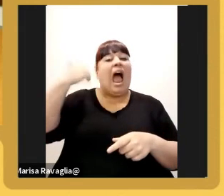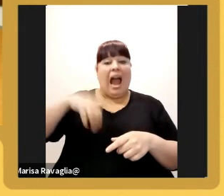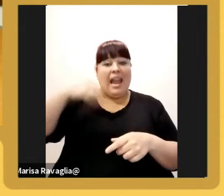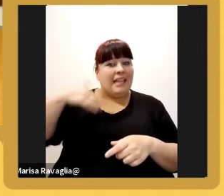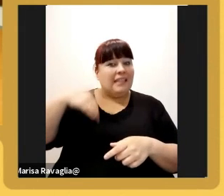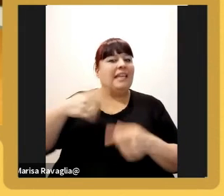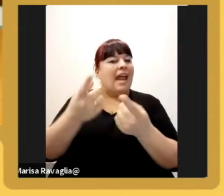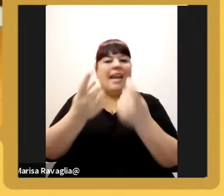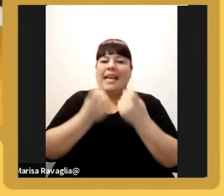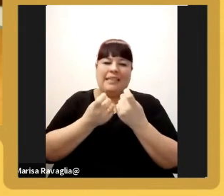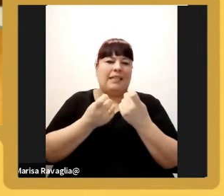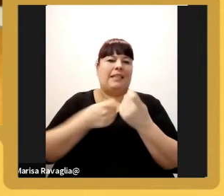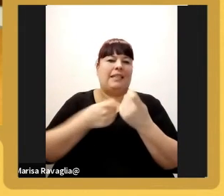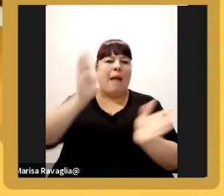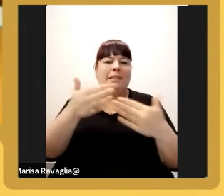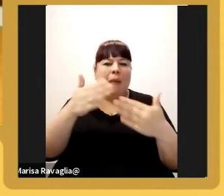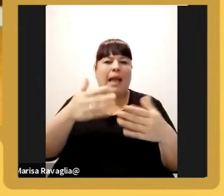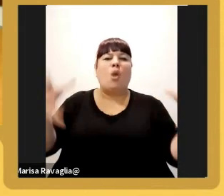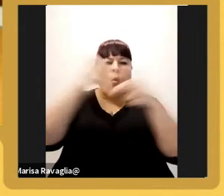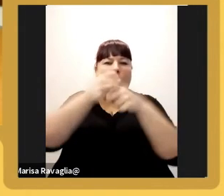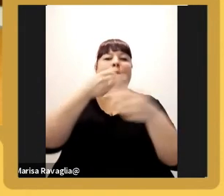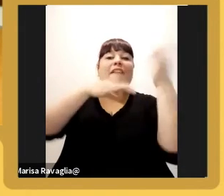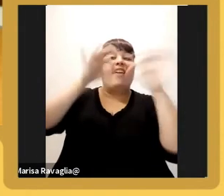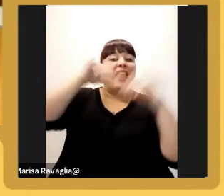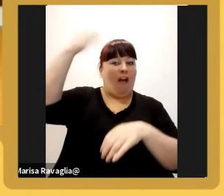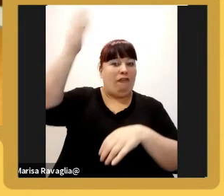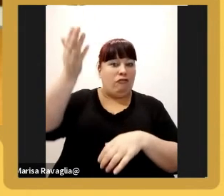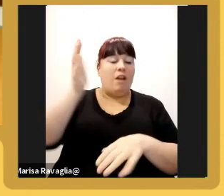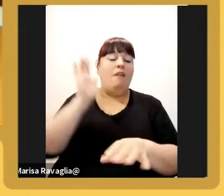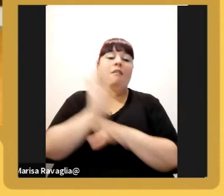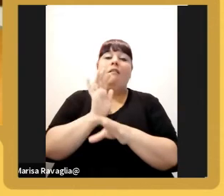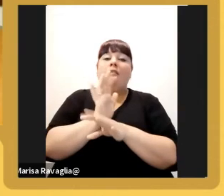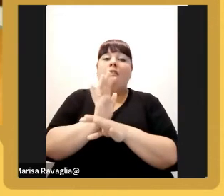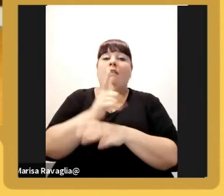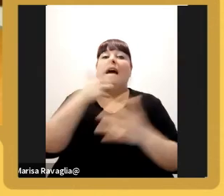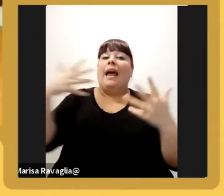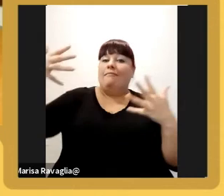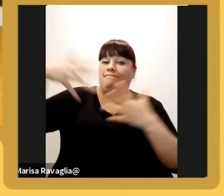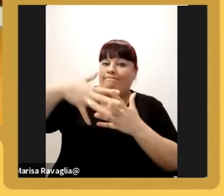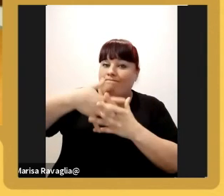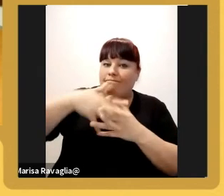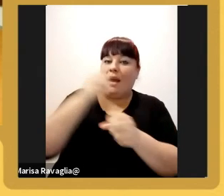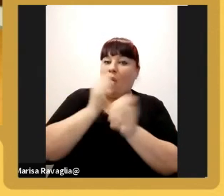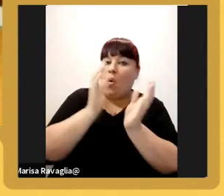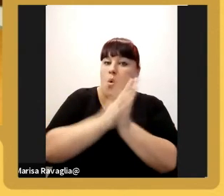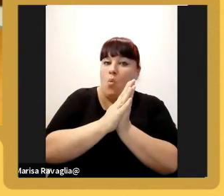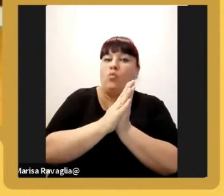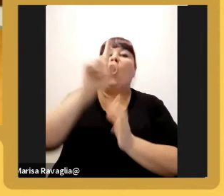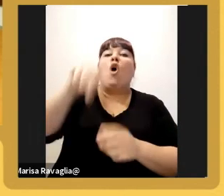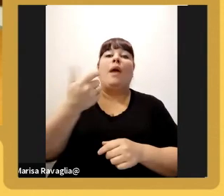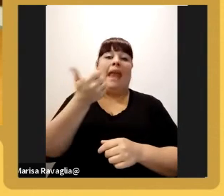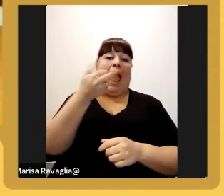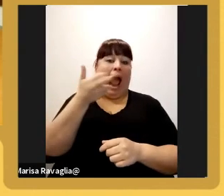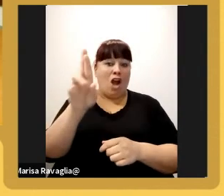a necesitar tener más Packaging para exportar o sea que la integración nació por Arcor pero